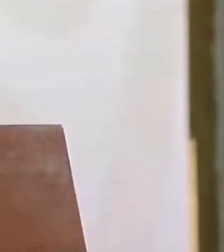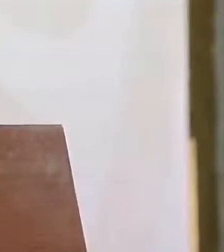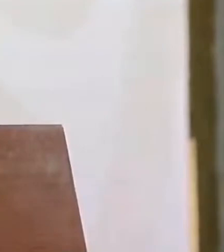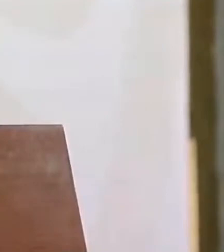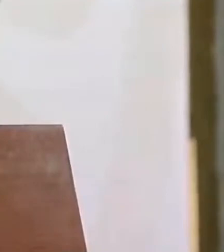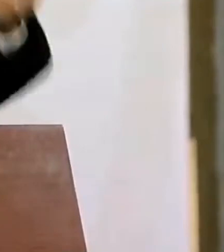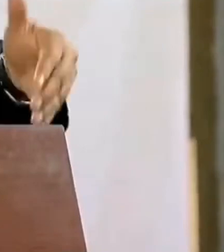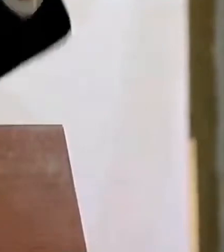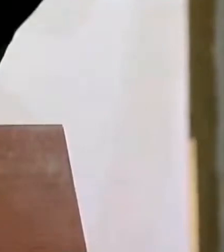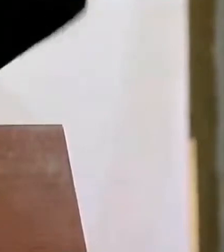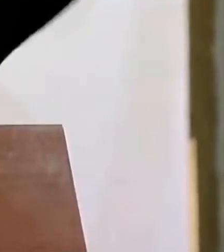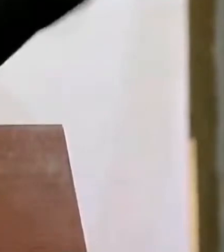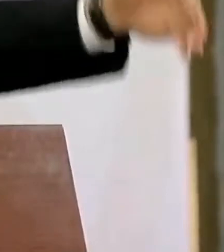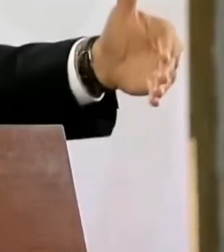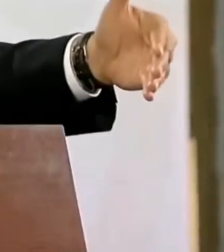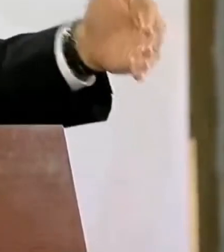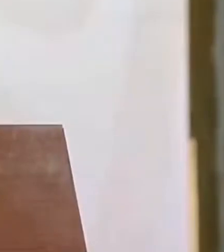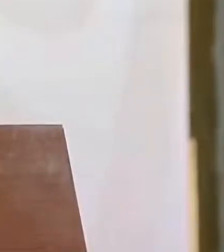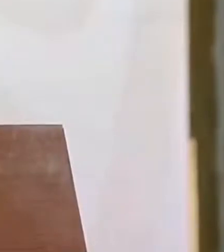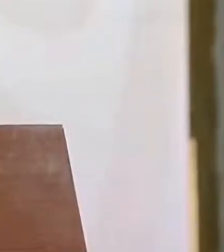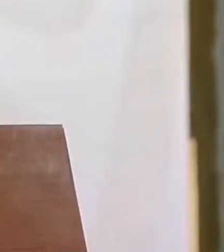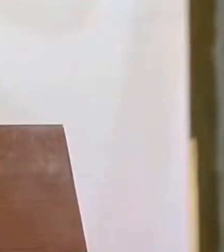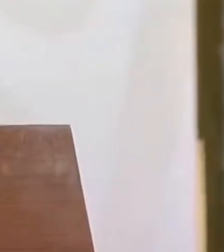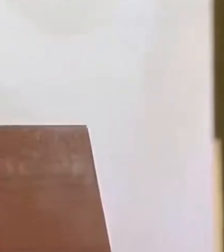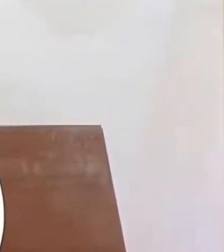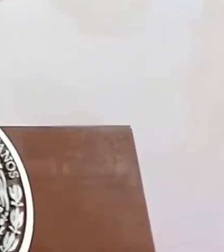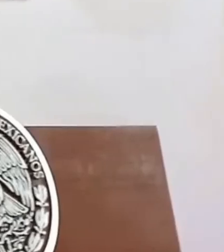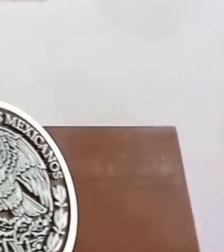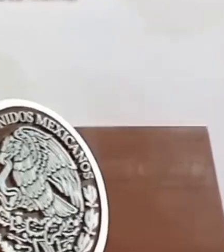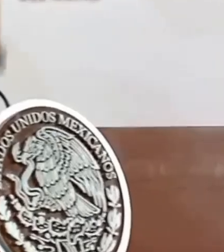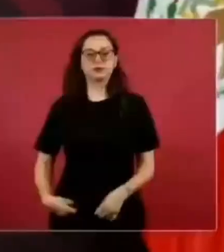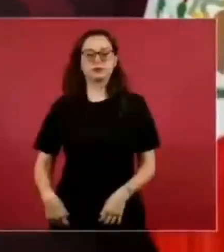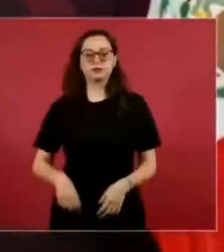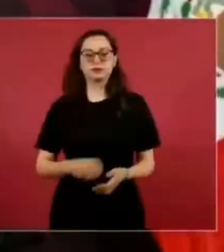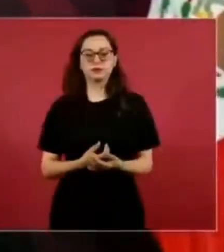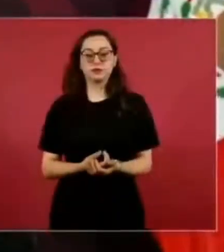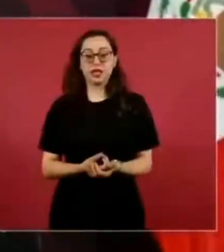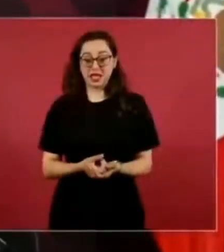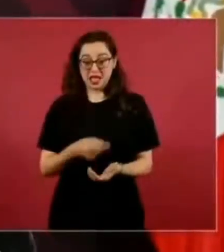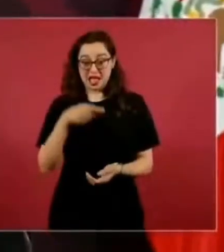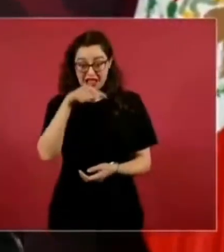Pero los actos públicos cumplió.